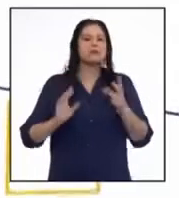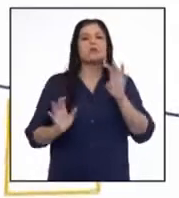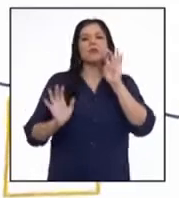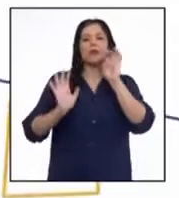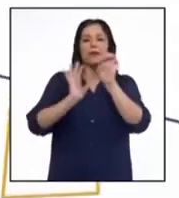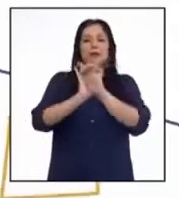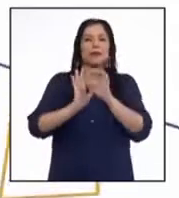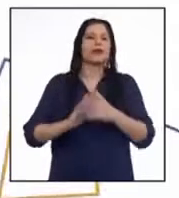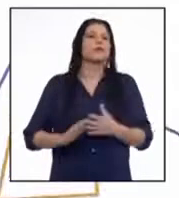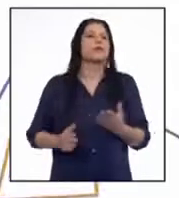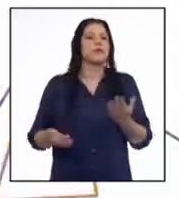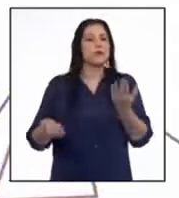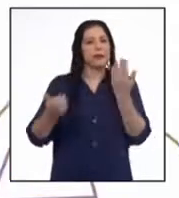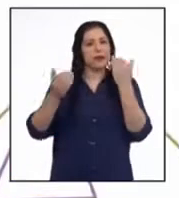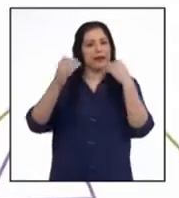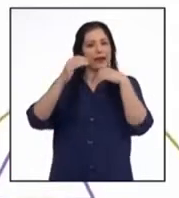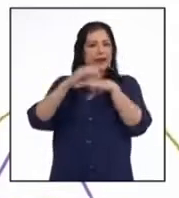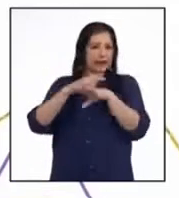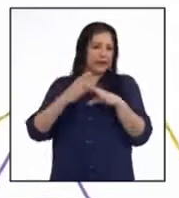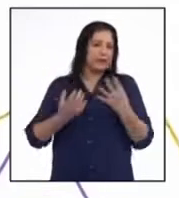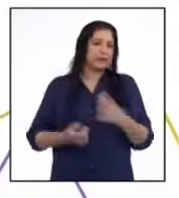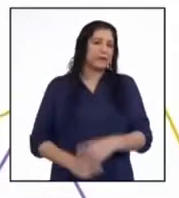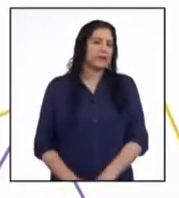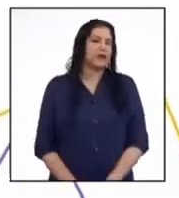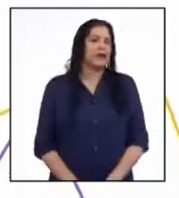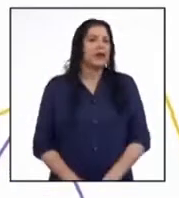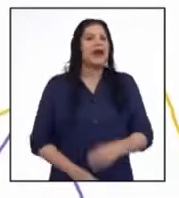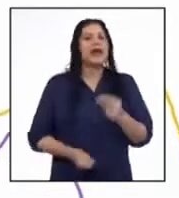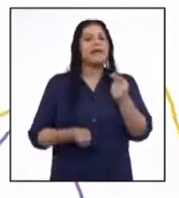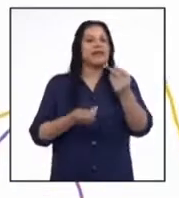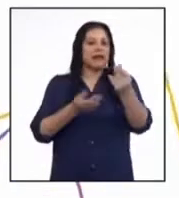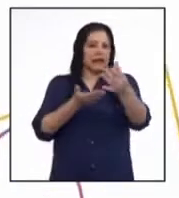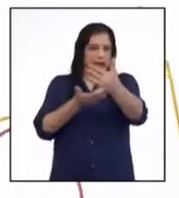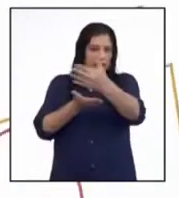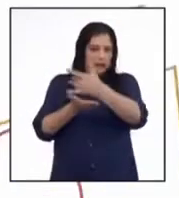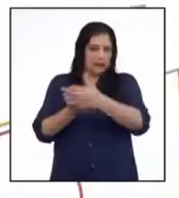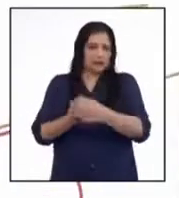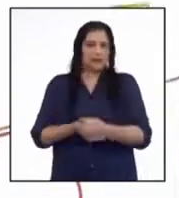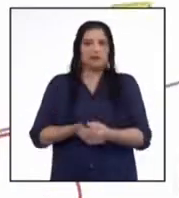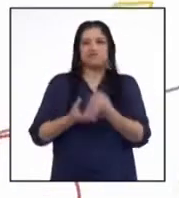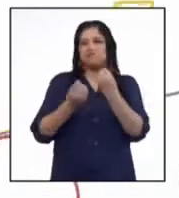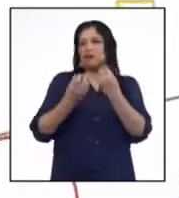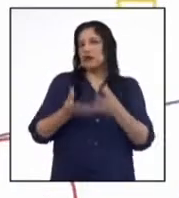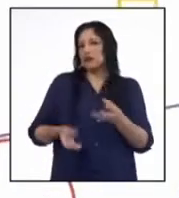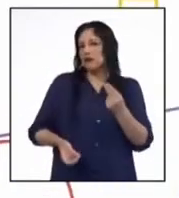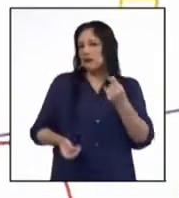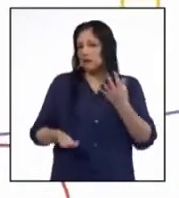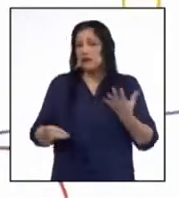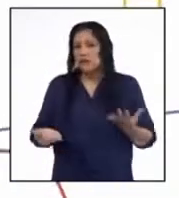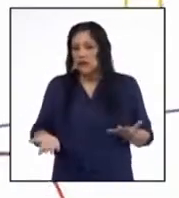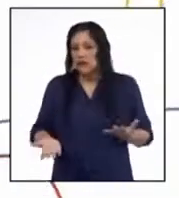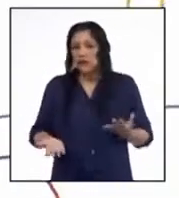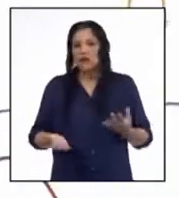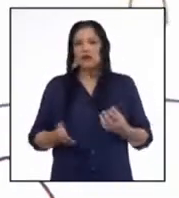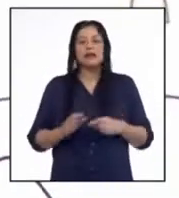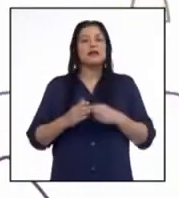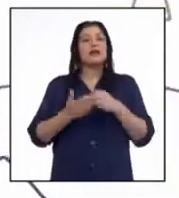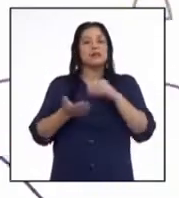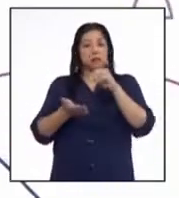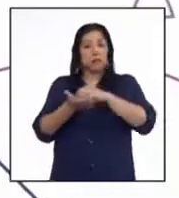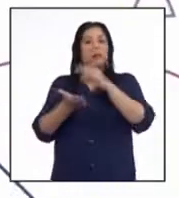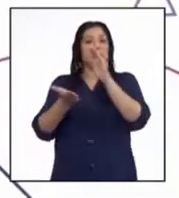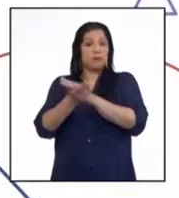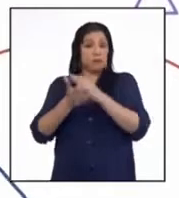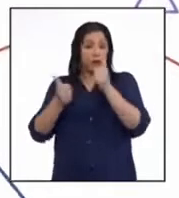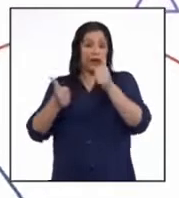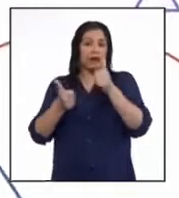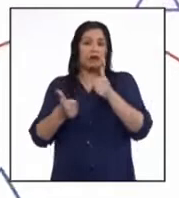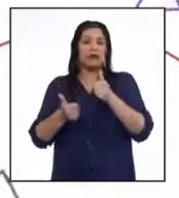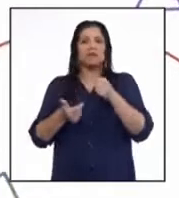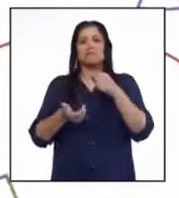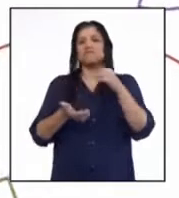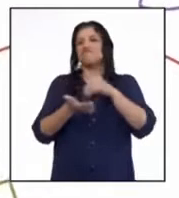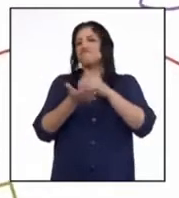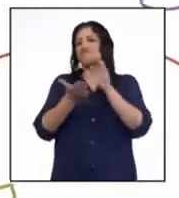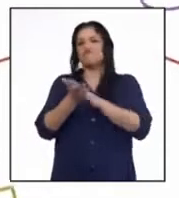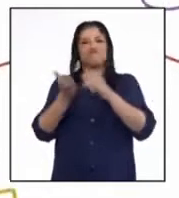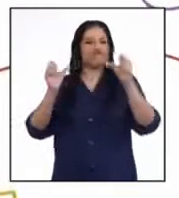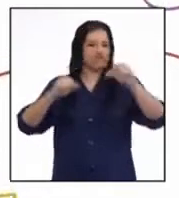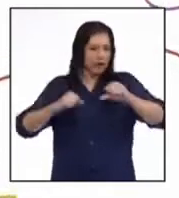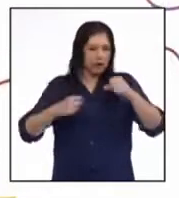ejemplo, ingresos y egresos, ganancias y pérdidas, aprobados y desaprobados, etc.